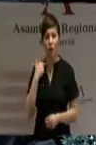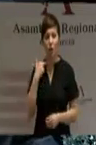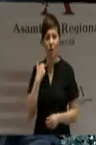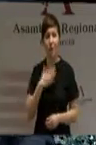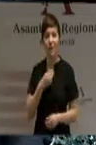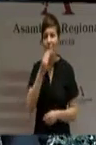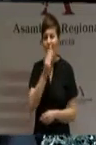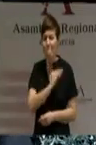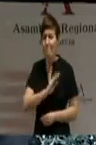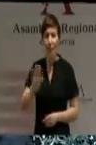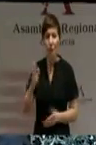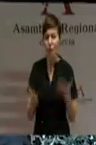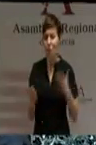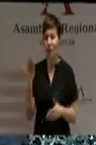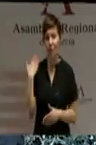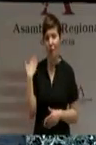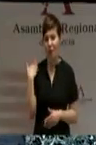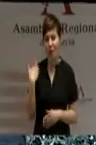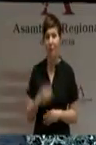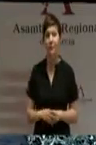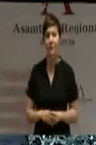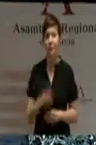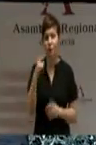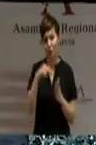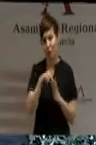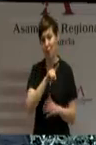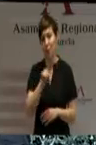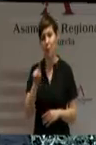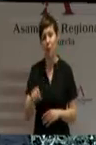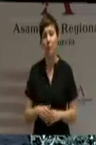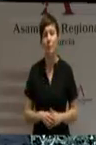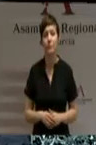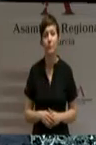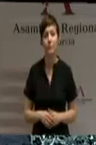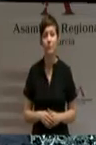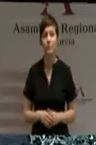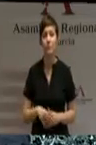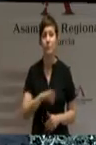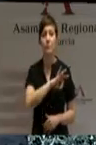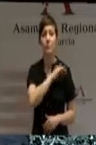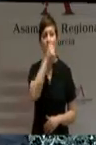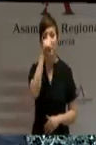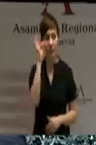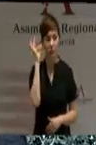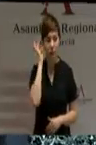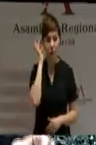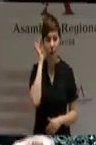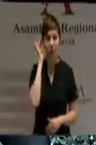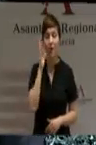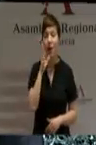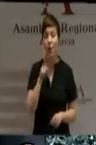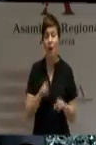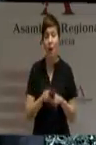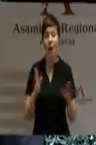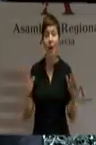mejor de lo que era en 2011. Señorías, se abre ahora una